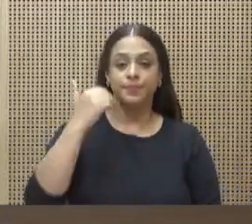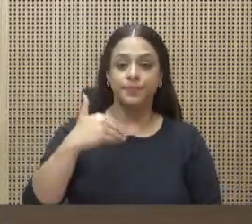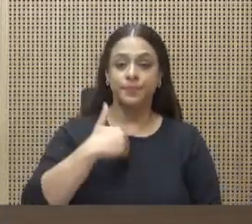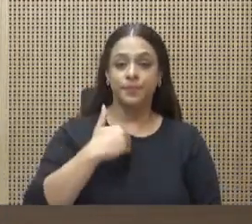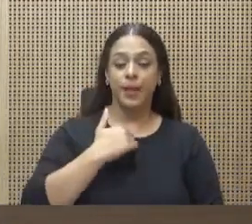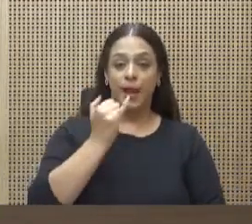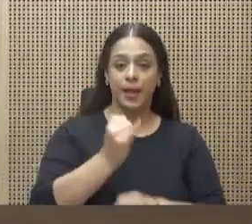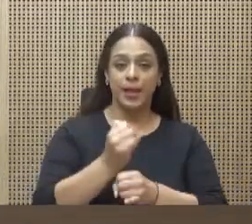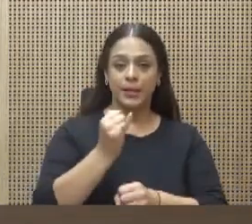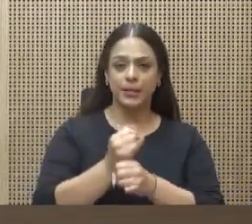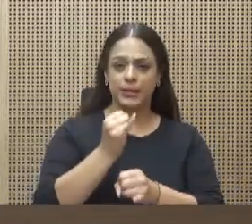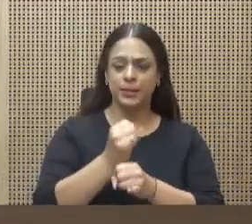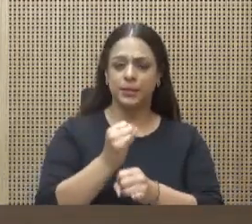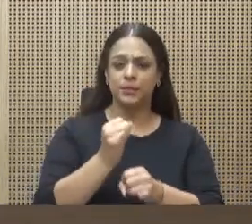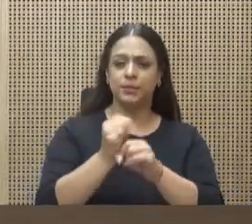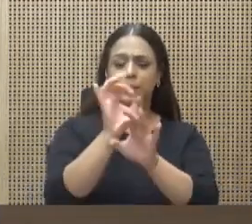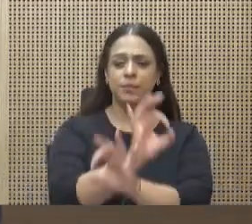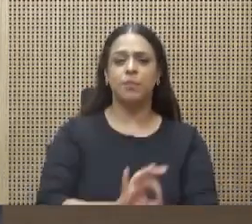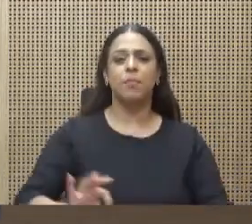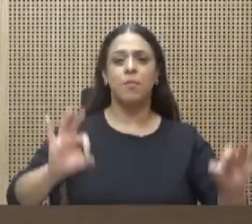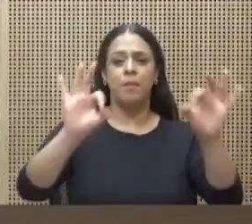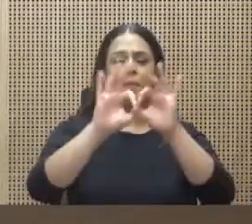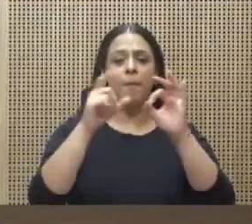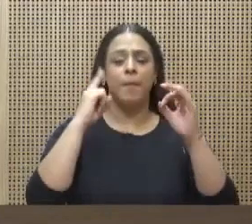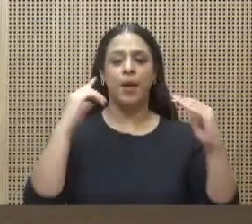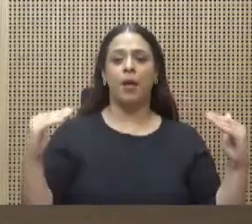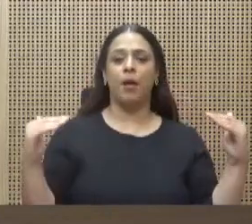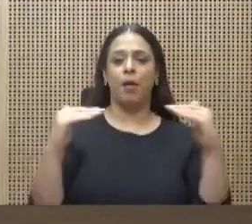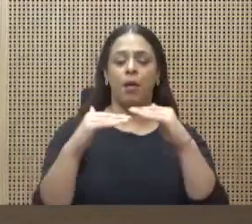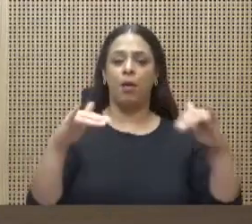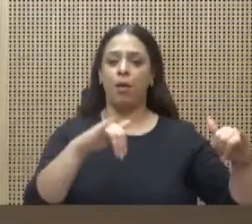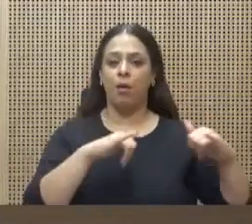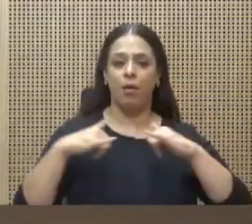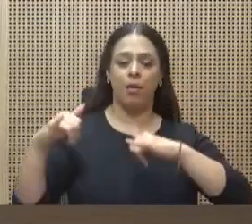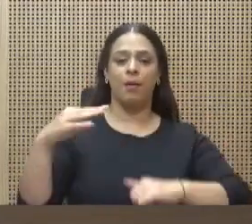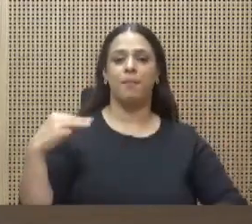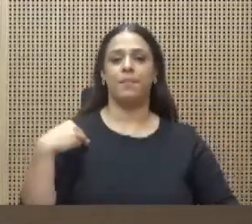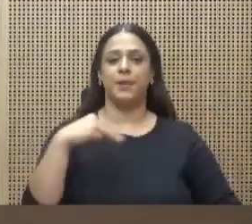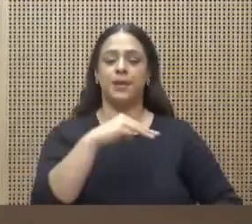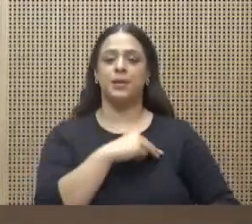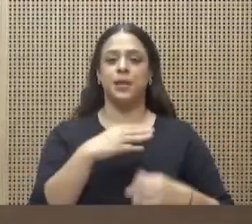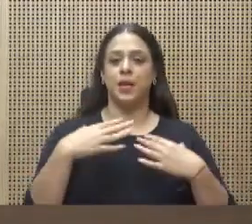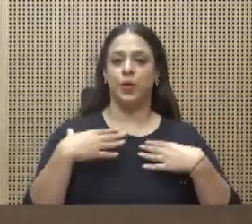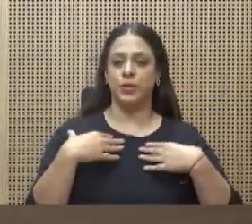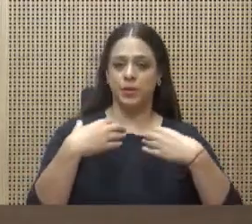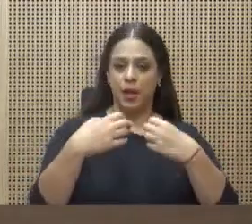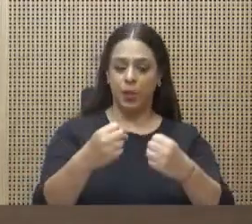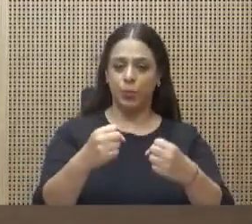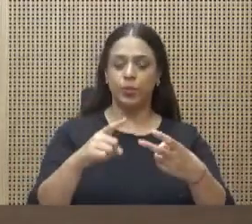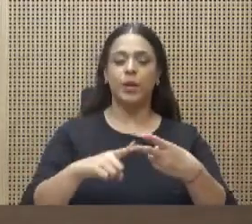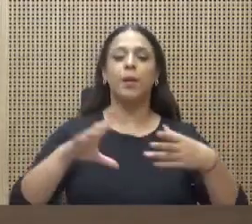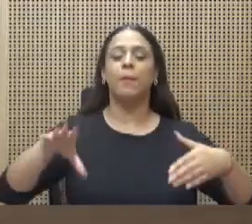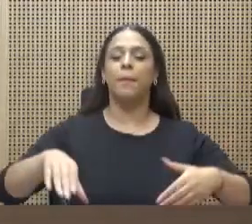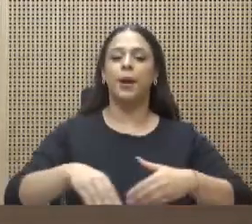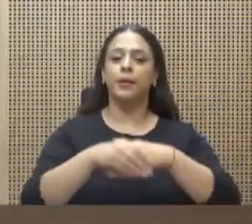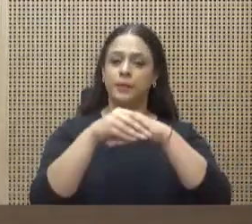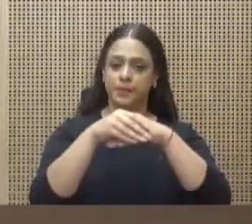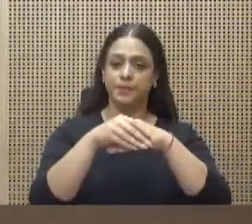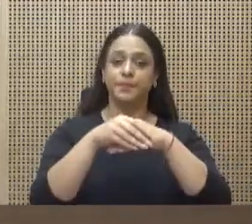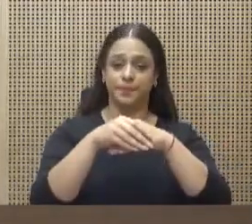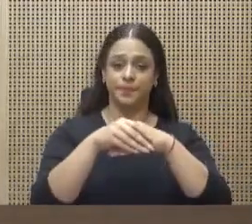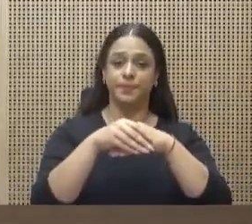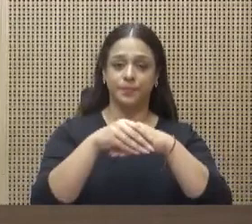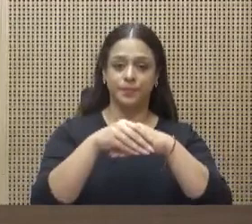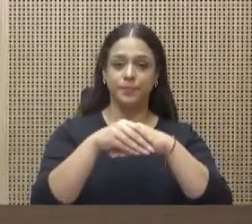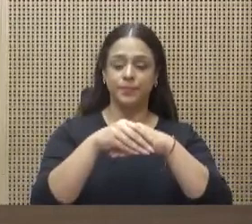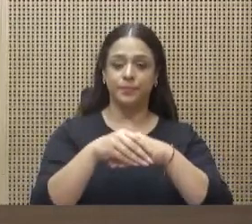el bien común como el Ministerio de Salud y el Matrimonio Civil. Esos principios de libertad individual,